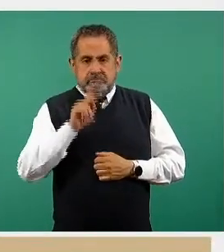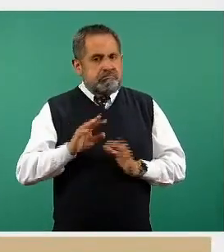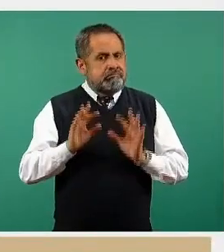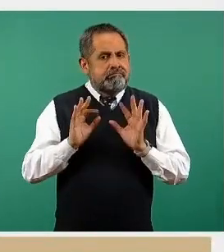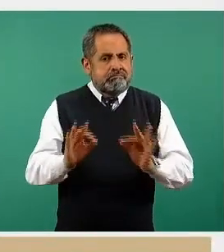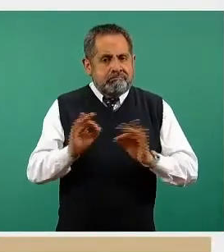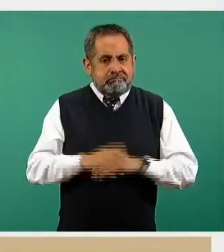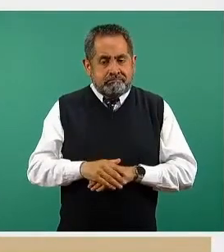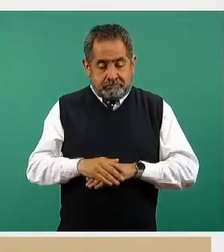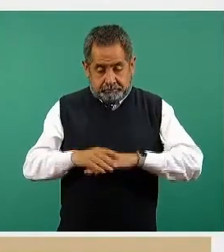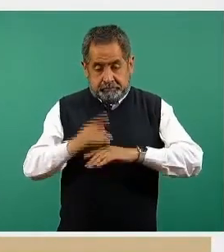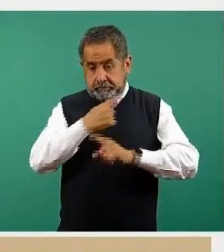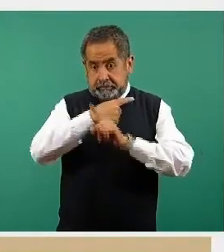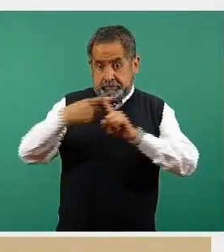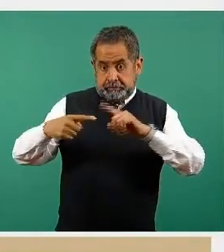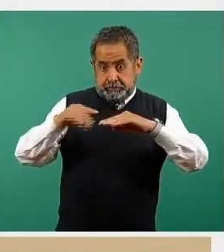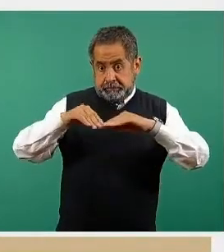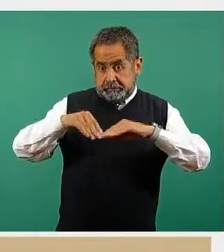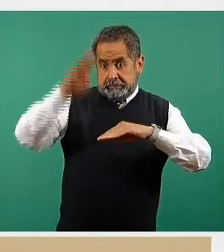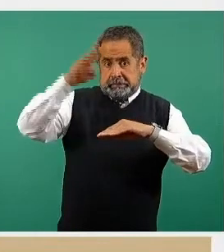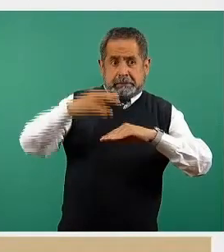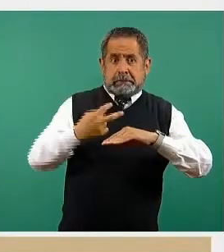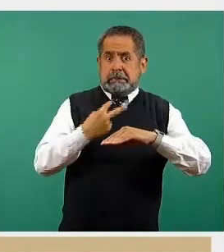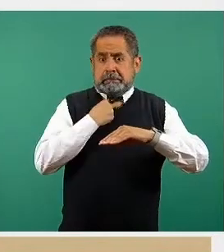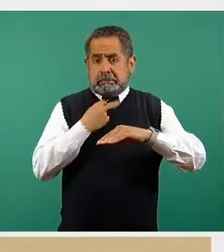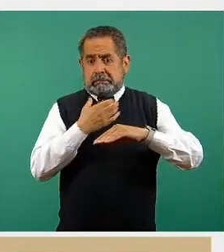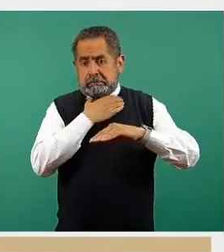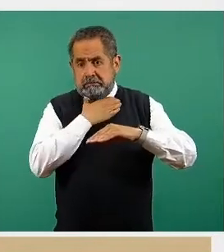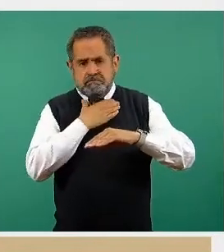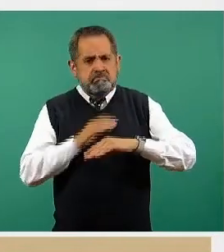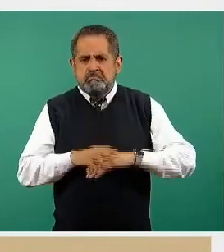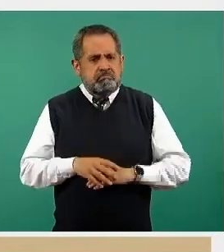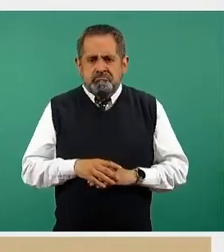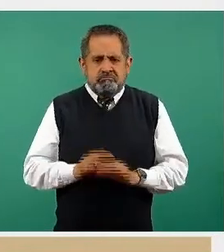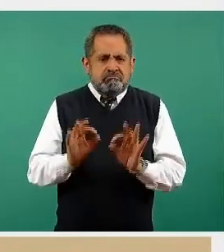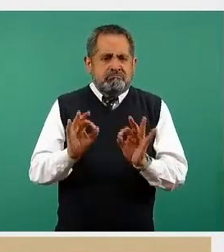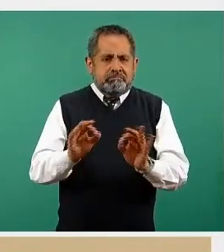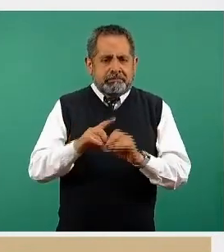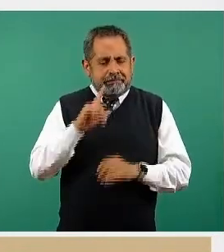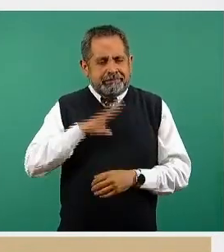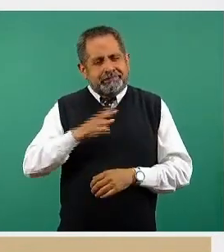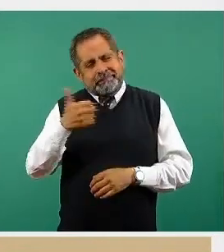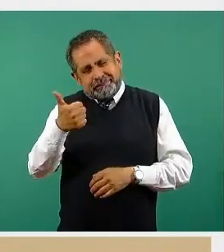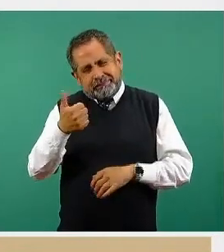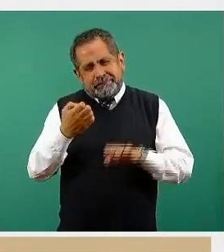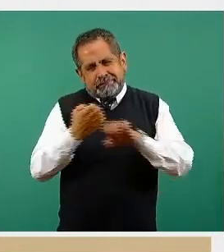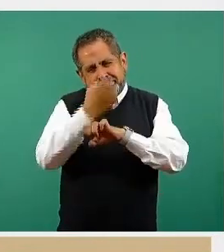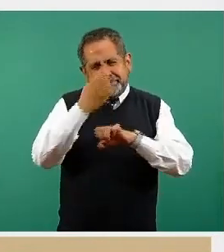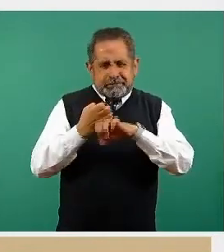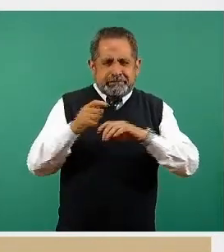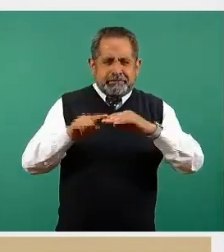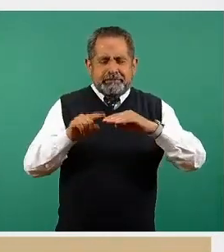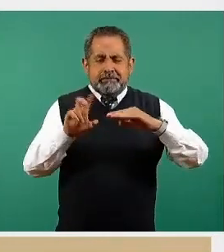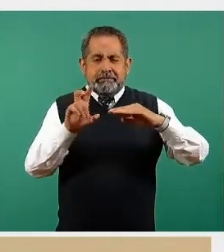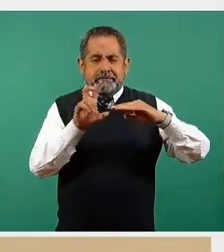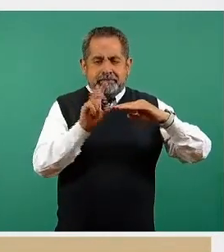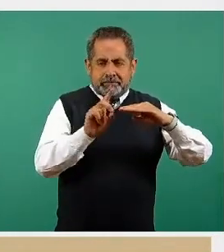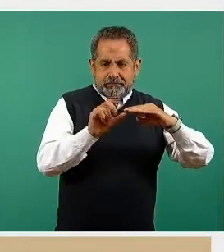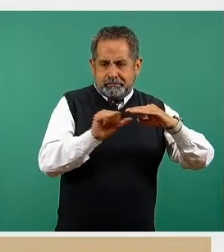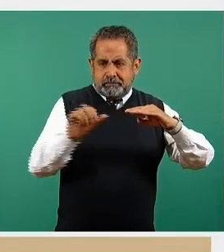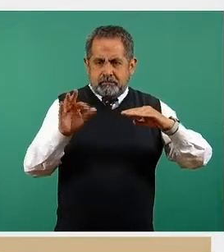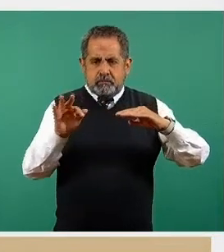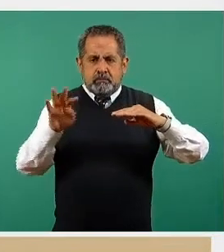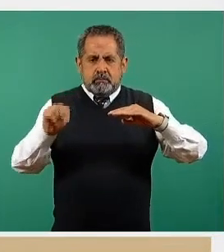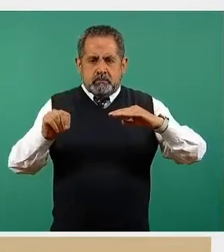que tengan más de la mitad de sus camas ocupadas y tenemos seis entidades federativas que estarían entre un 30 y un